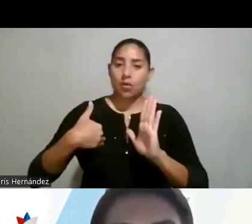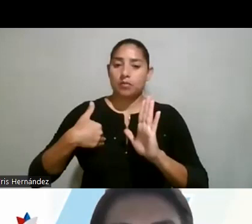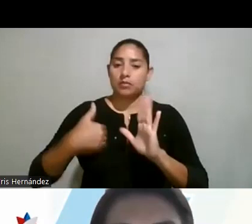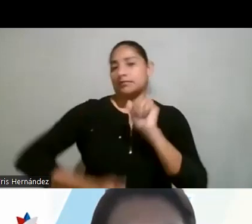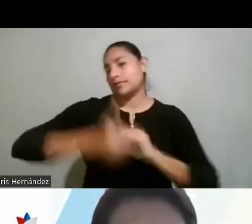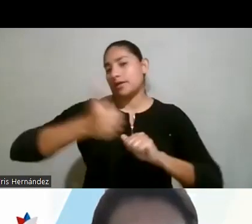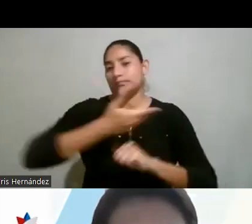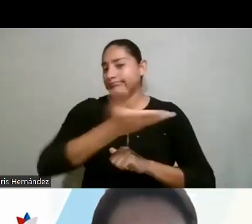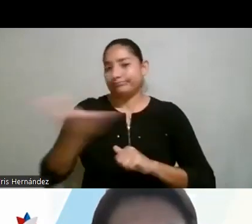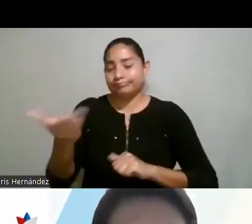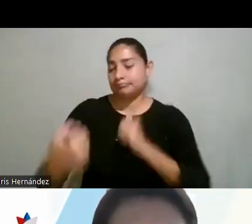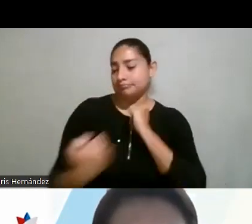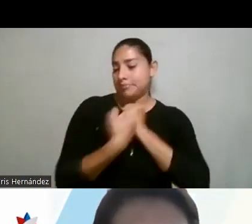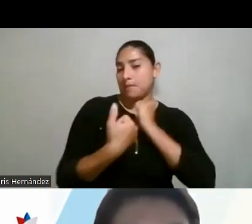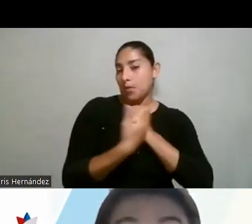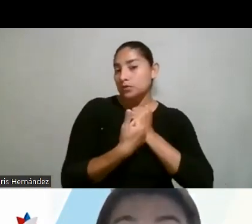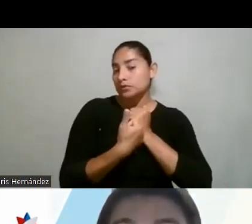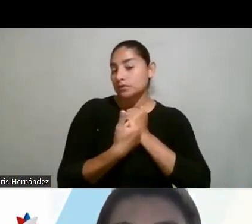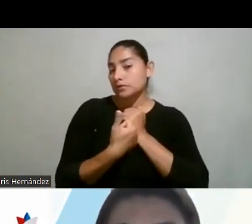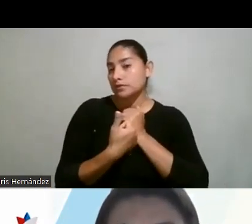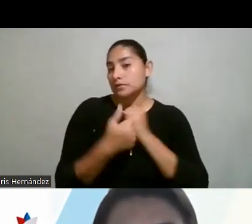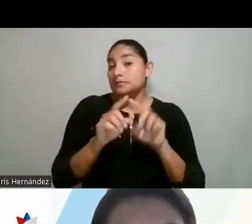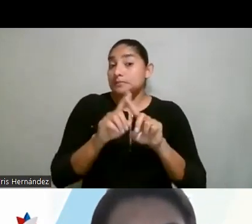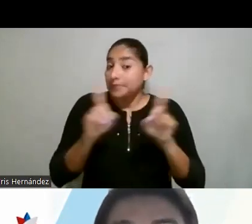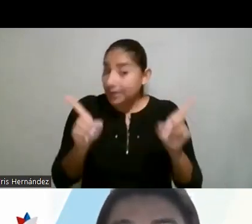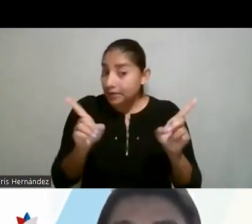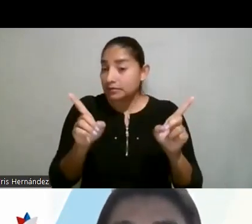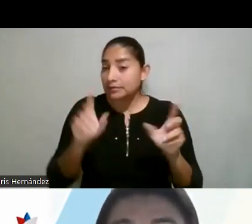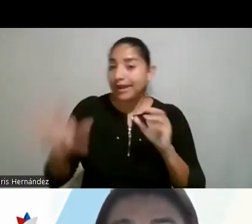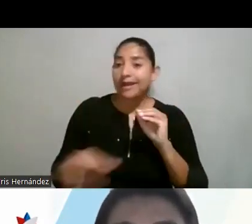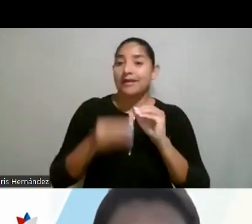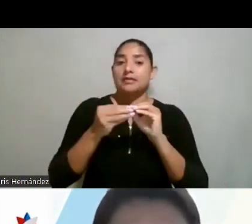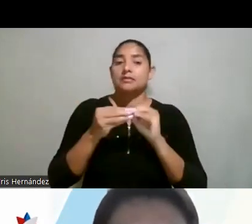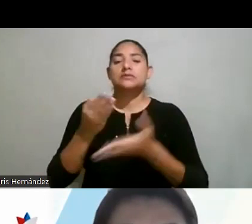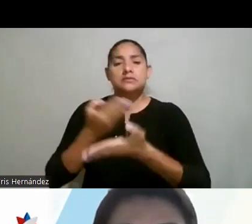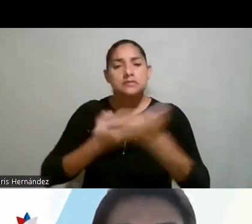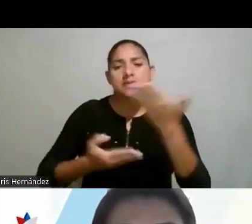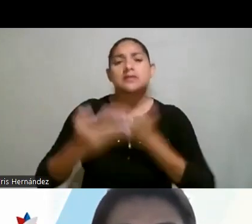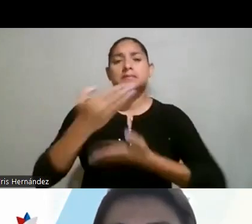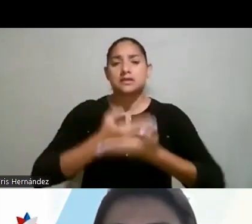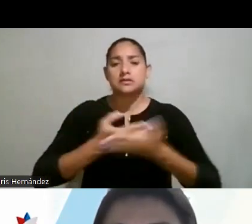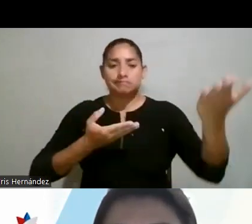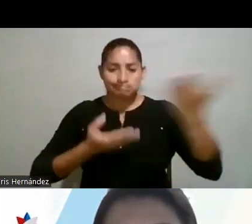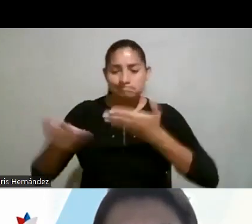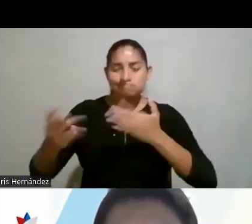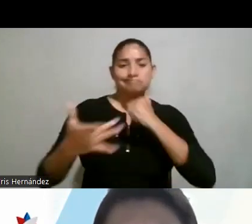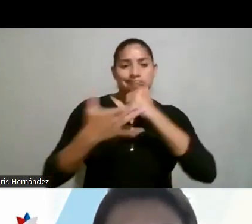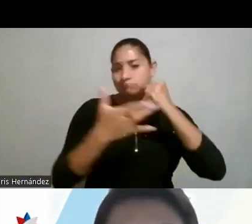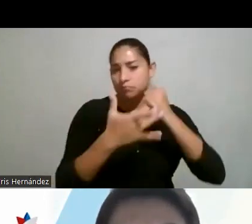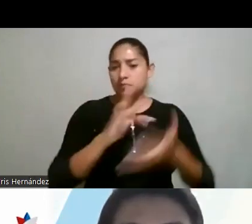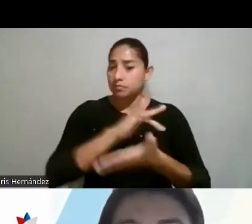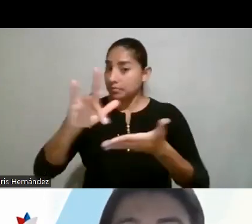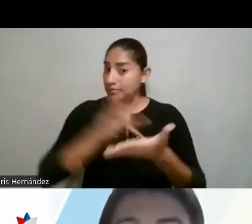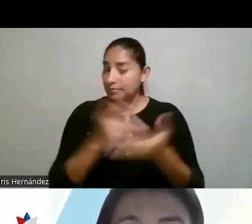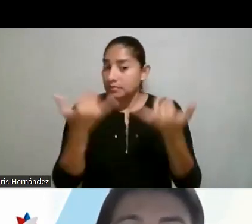serles de gran apoyo. Pero además, quiere decir que esos servicios y productos de tecnologías digitales, que en